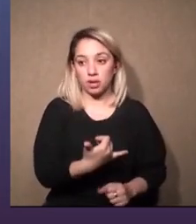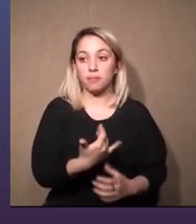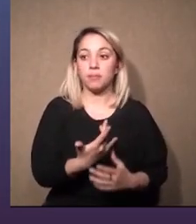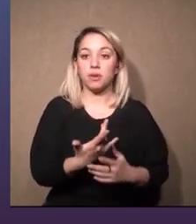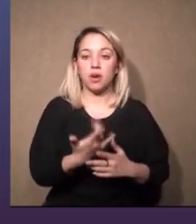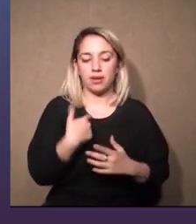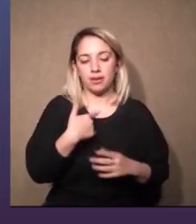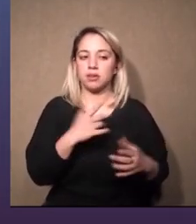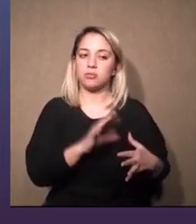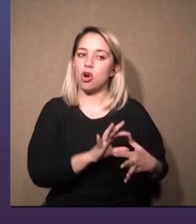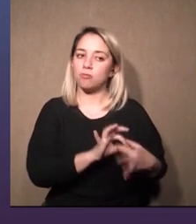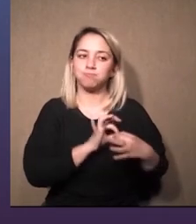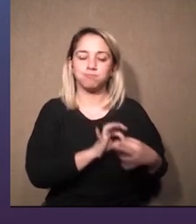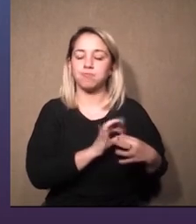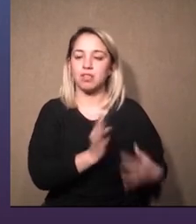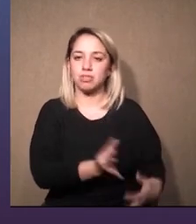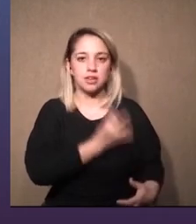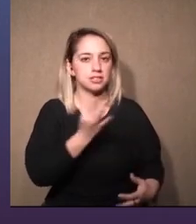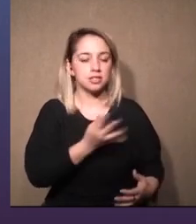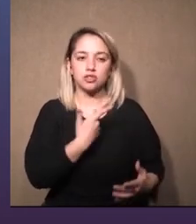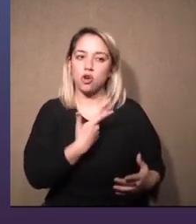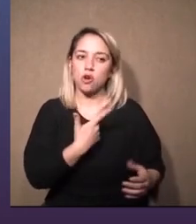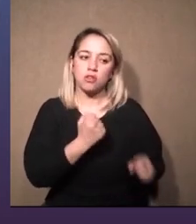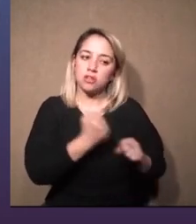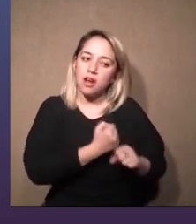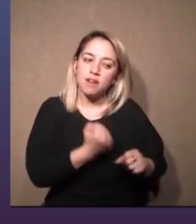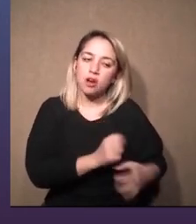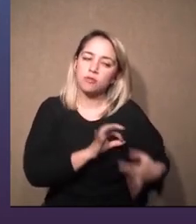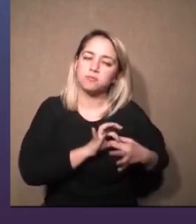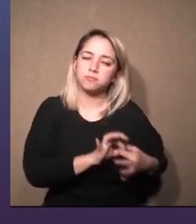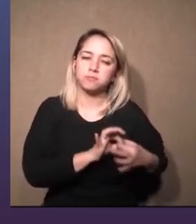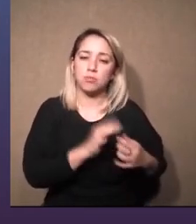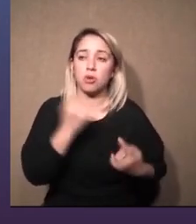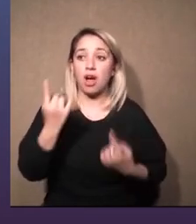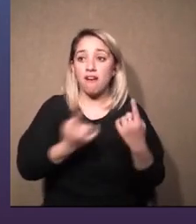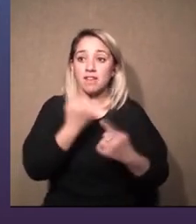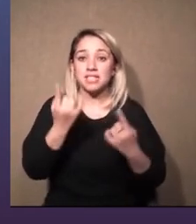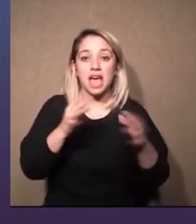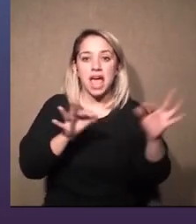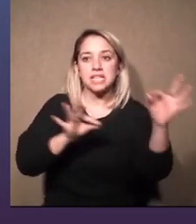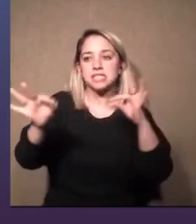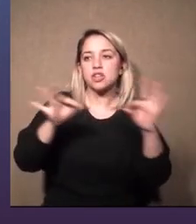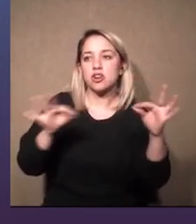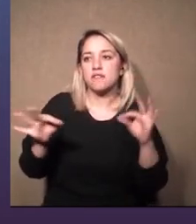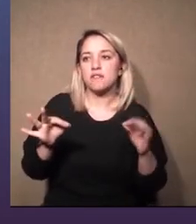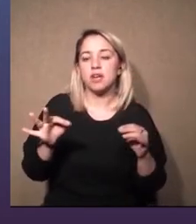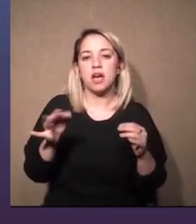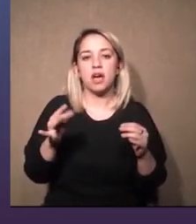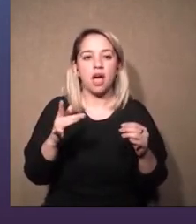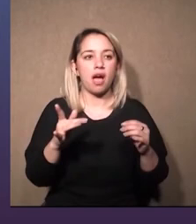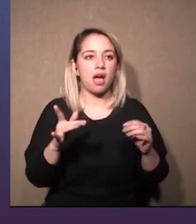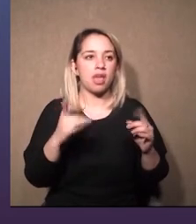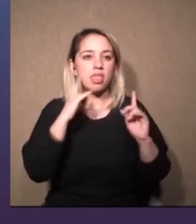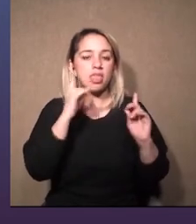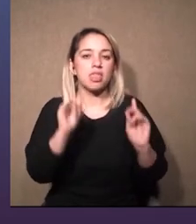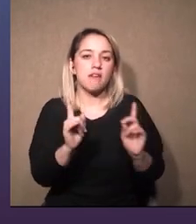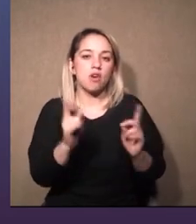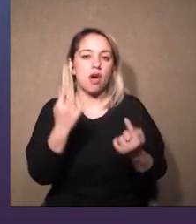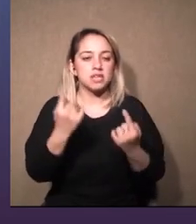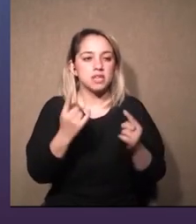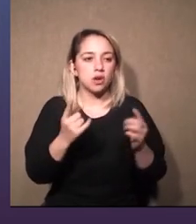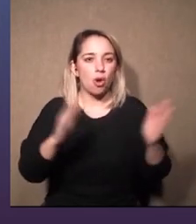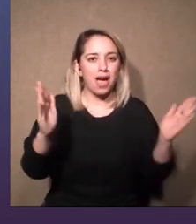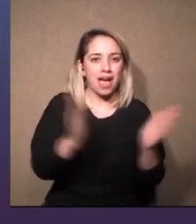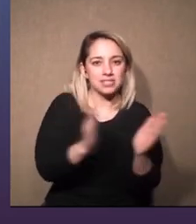bastante hay escenografía que viene que la tenemos que mandar cortar agrandar